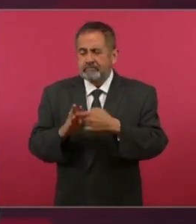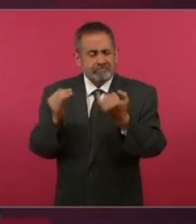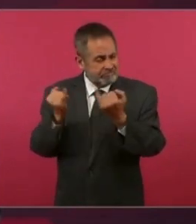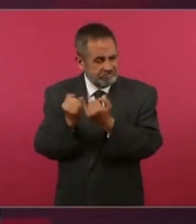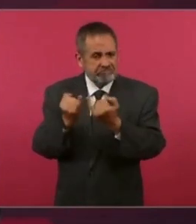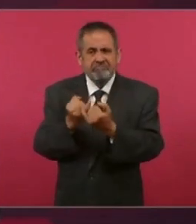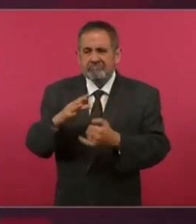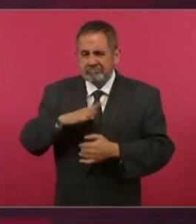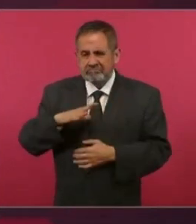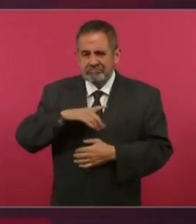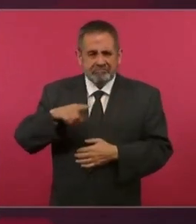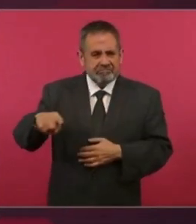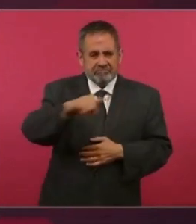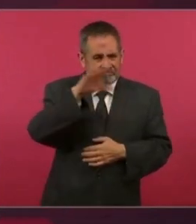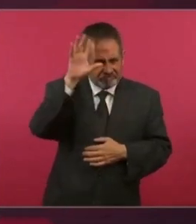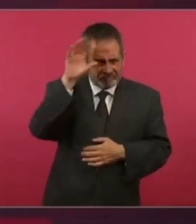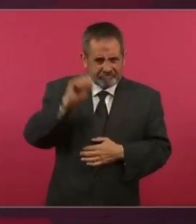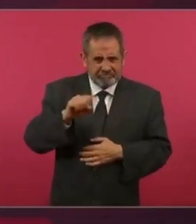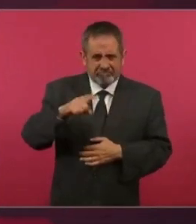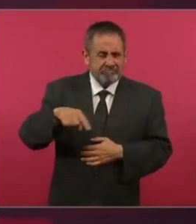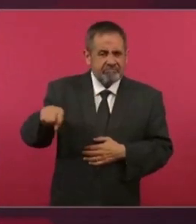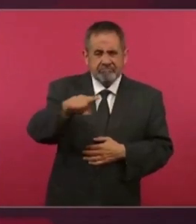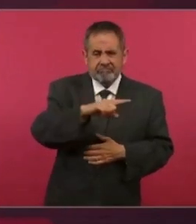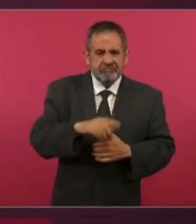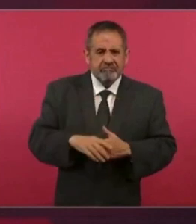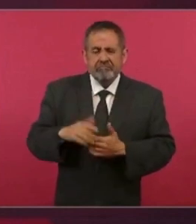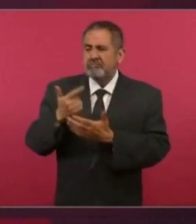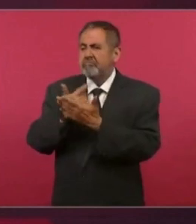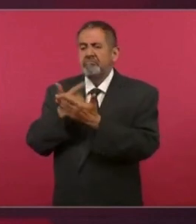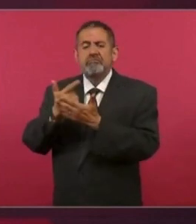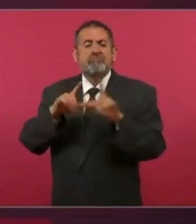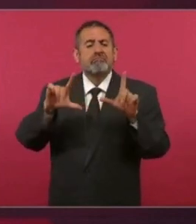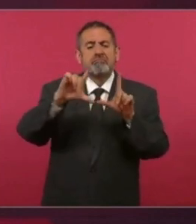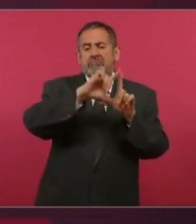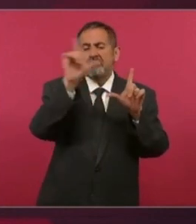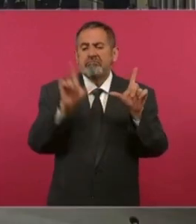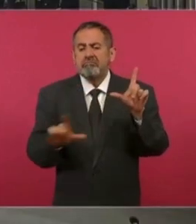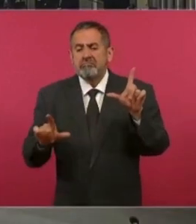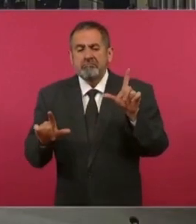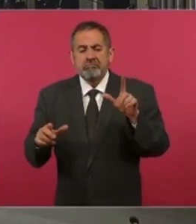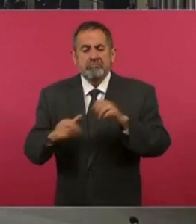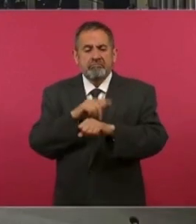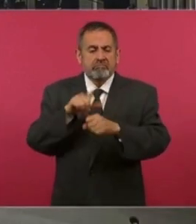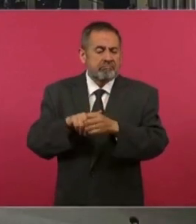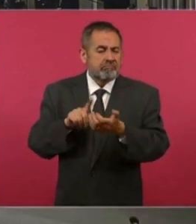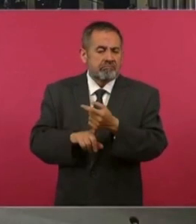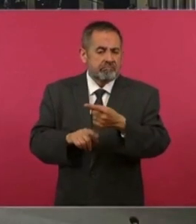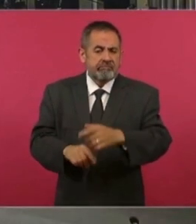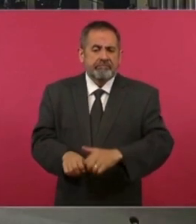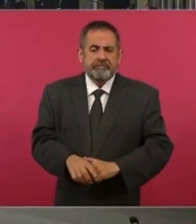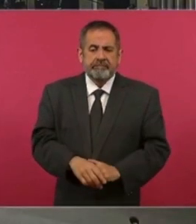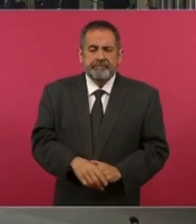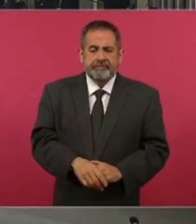en Morelos, esta es una encuesta nacional y